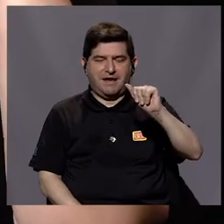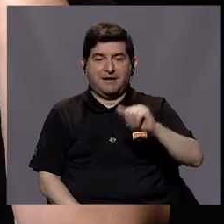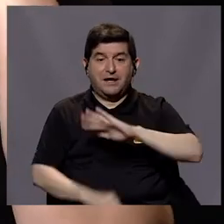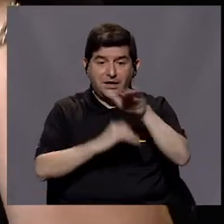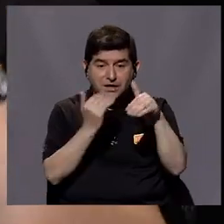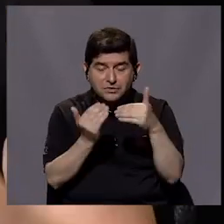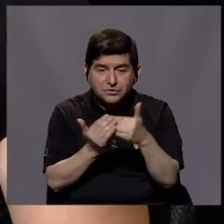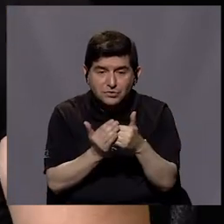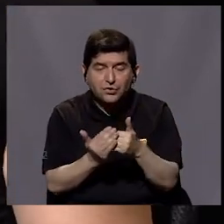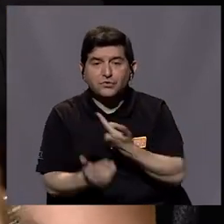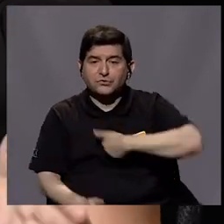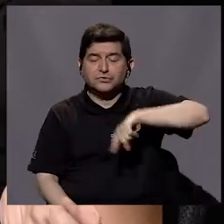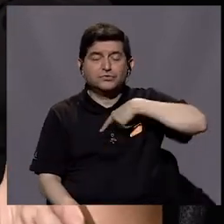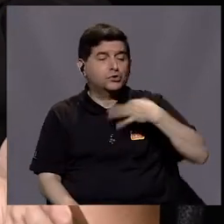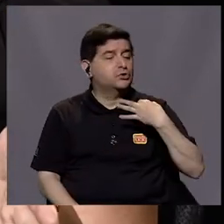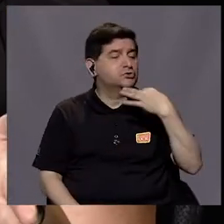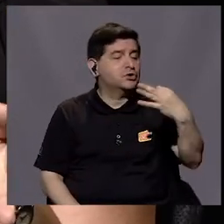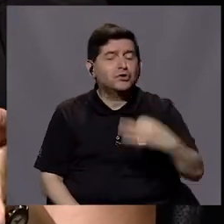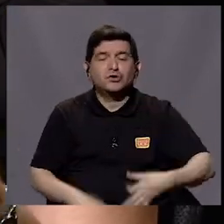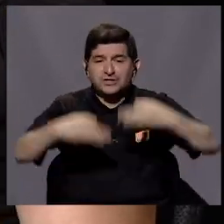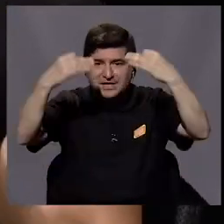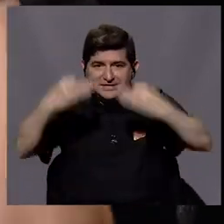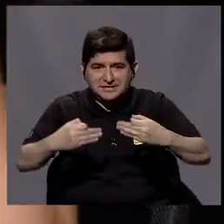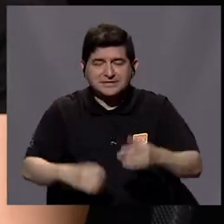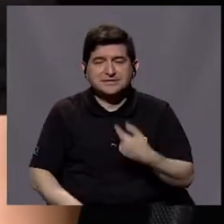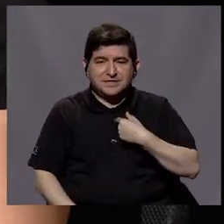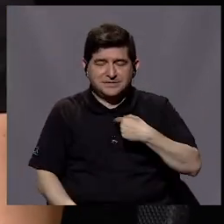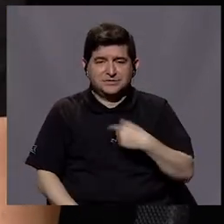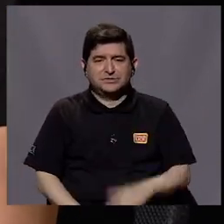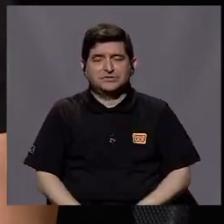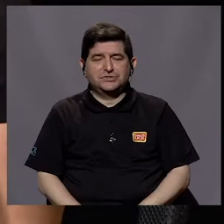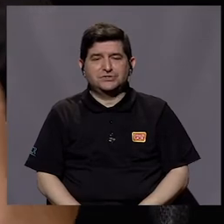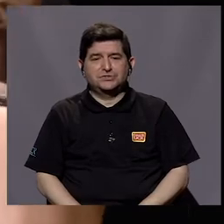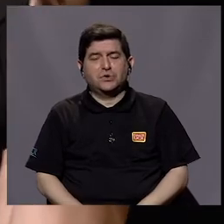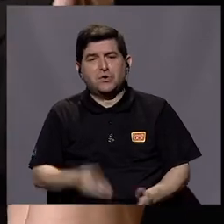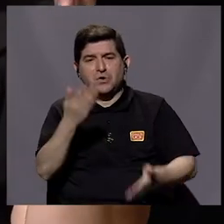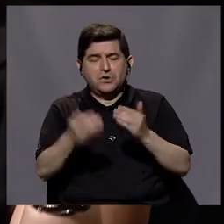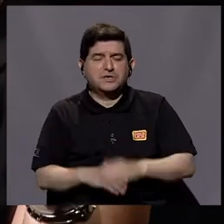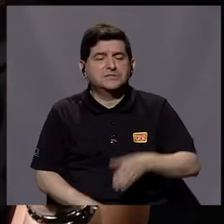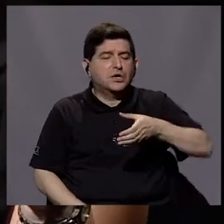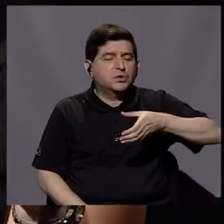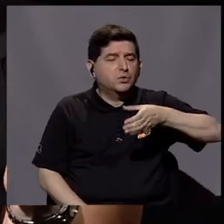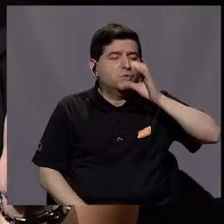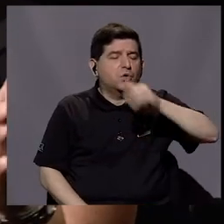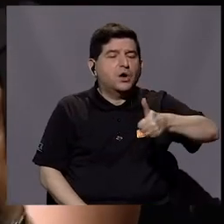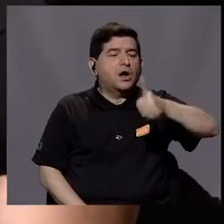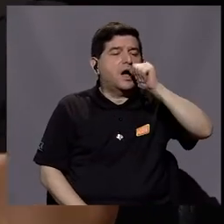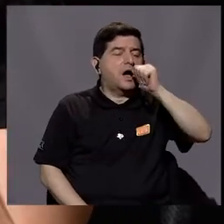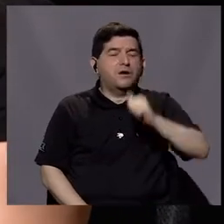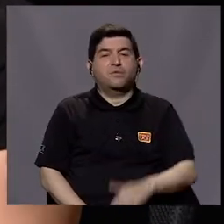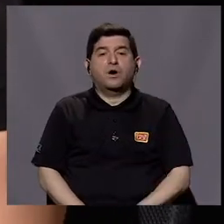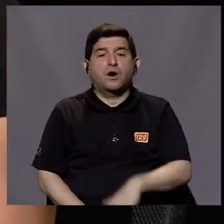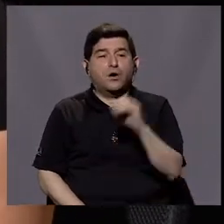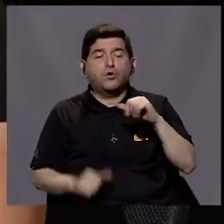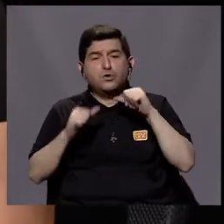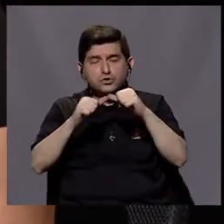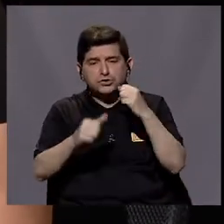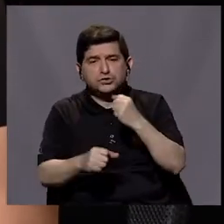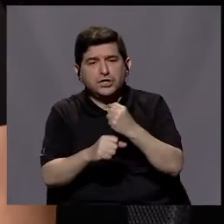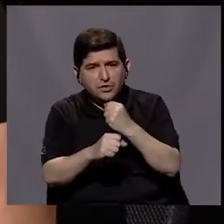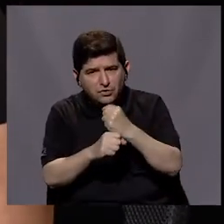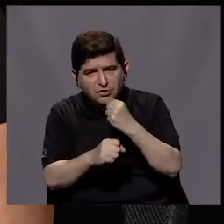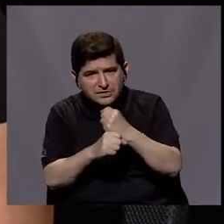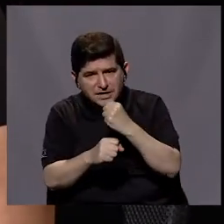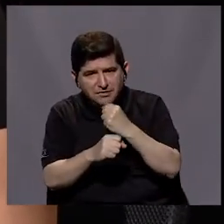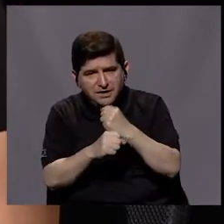Pasamos todo el día tomando decisiones. De si me levanto de la compu y voy y me tomo el vaso de agua, o si sigo y termino hasta que